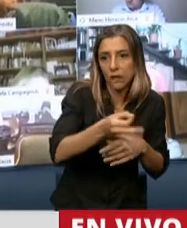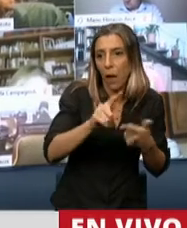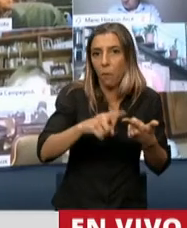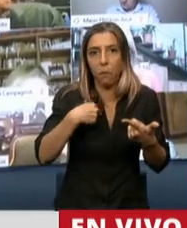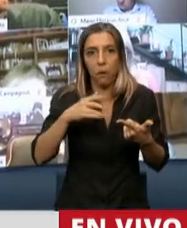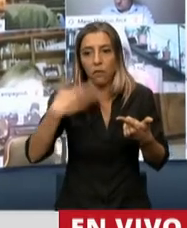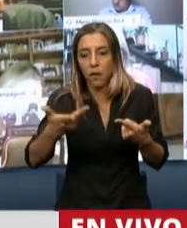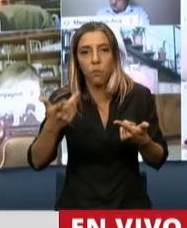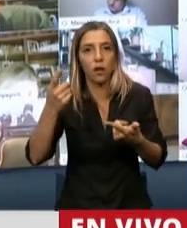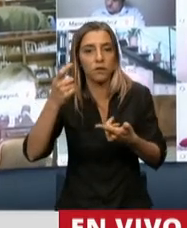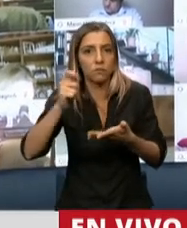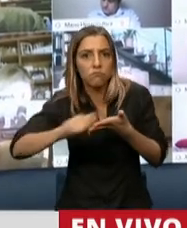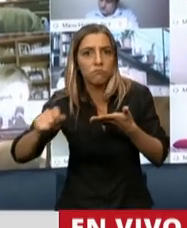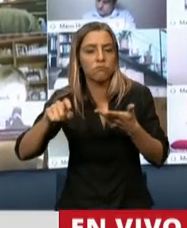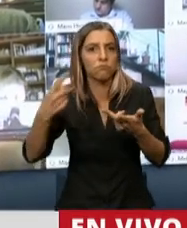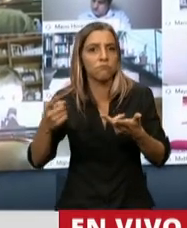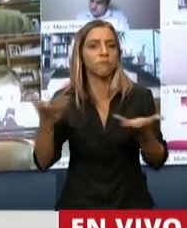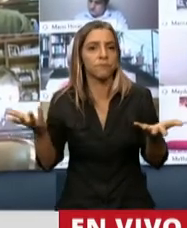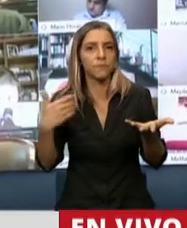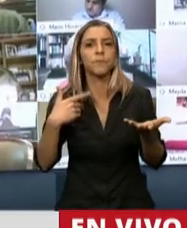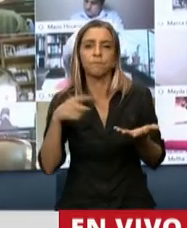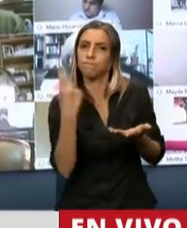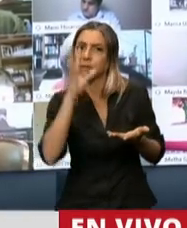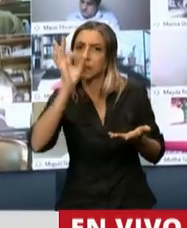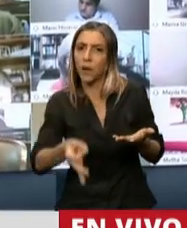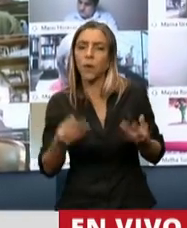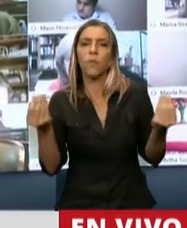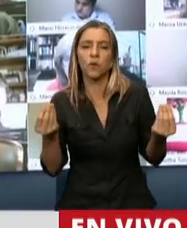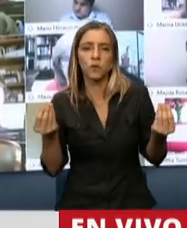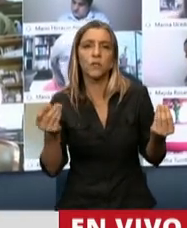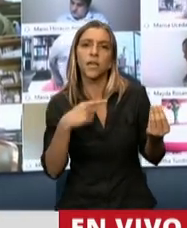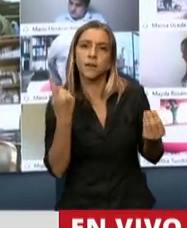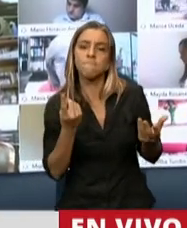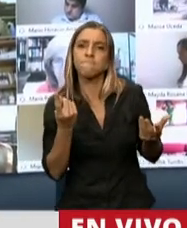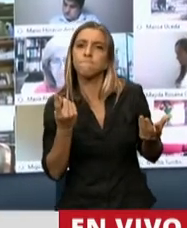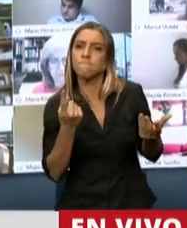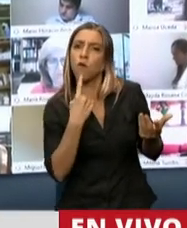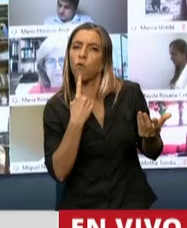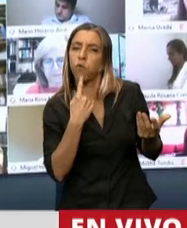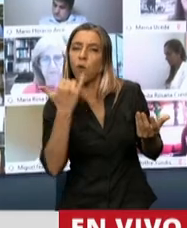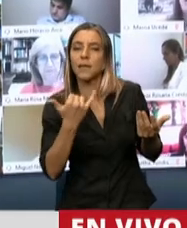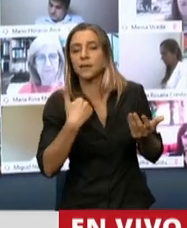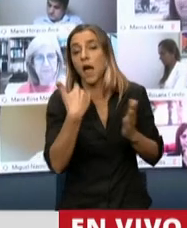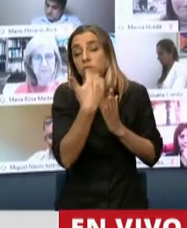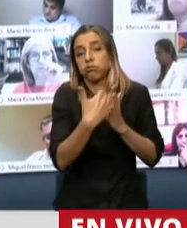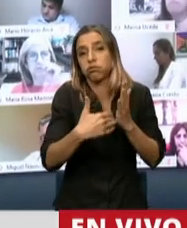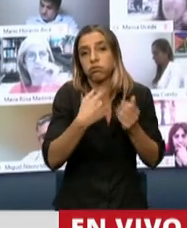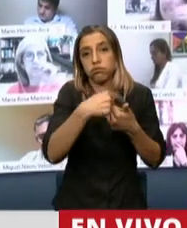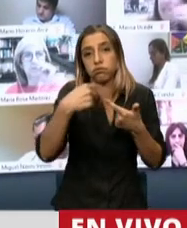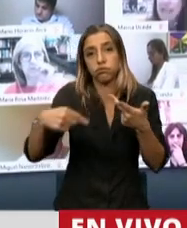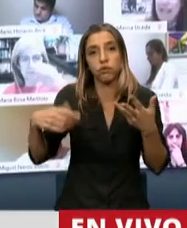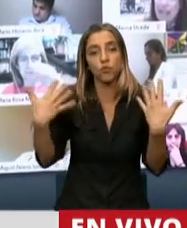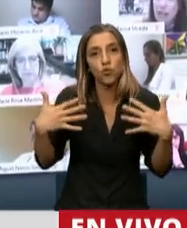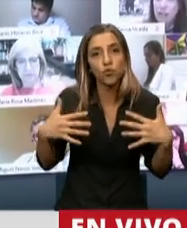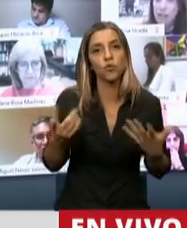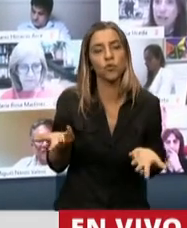terapéutico, en fin. Sabemos que estamos enfrentando todas estas dudas con la responsabilidad